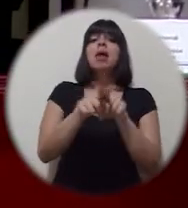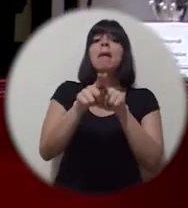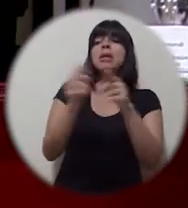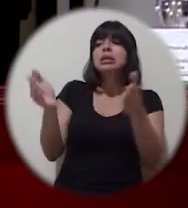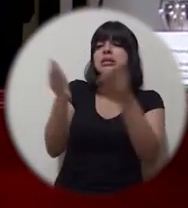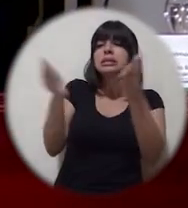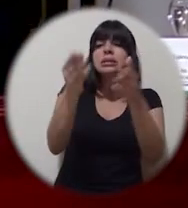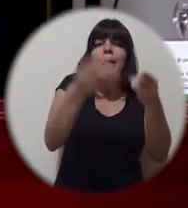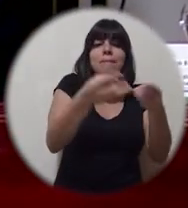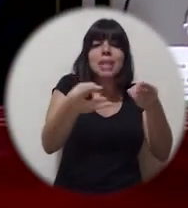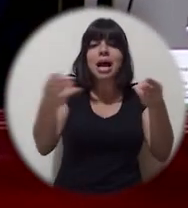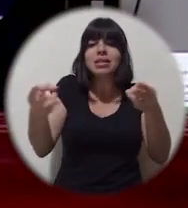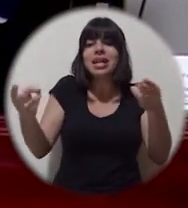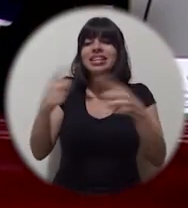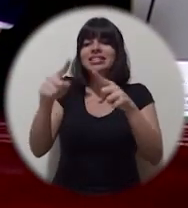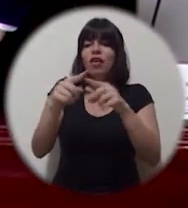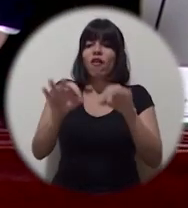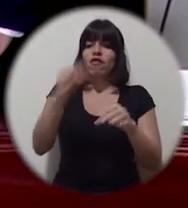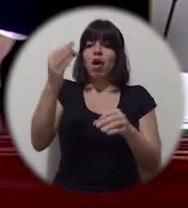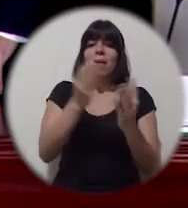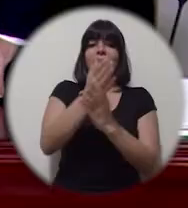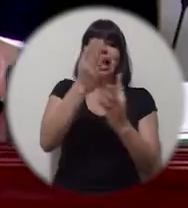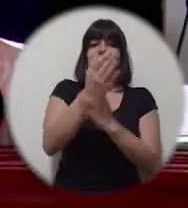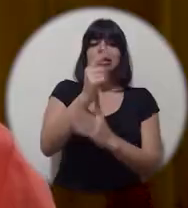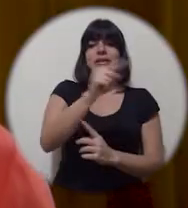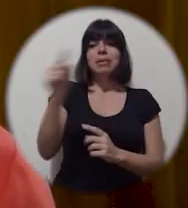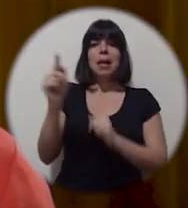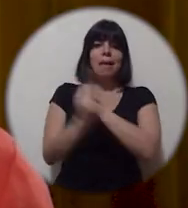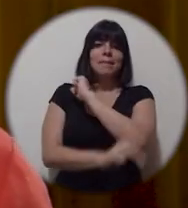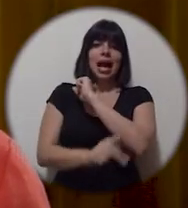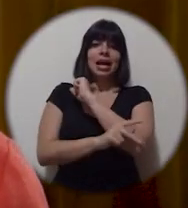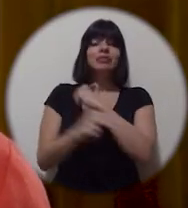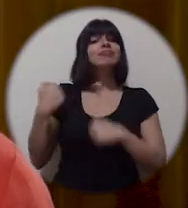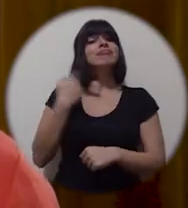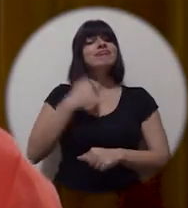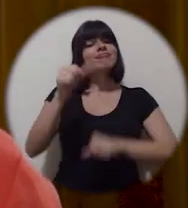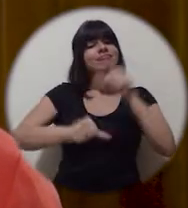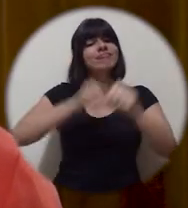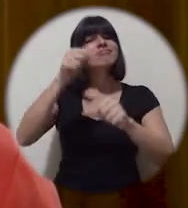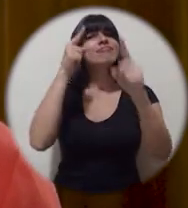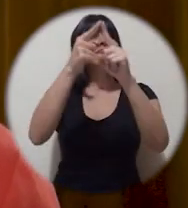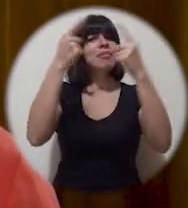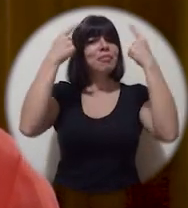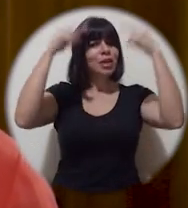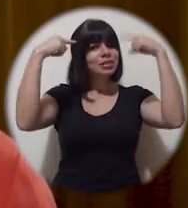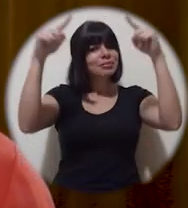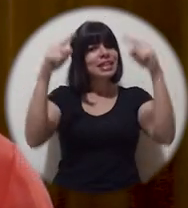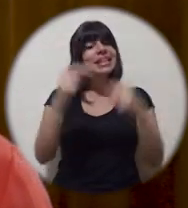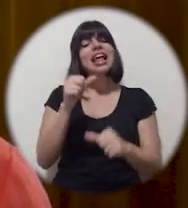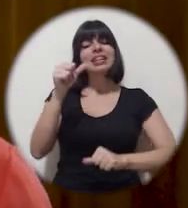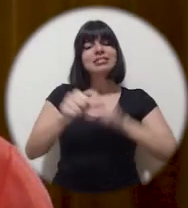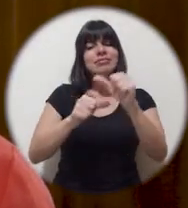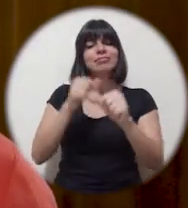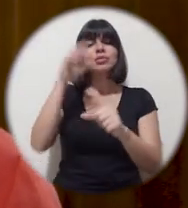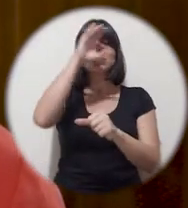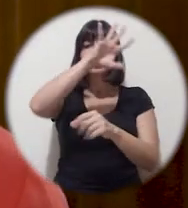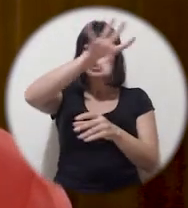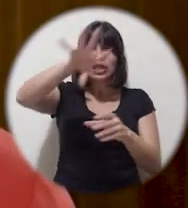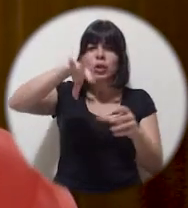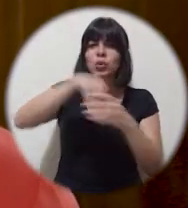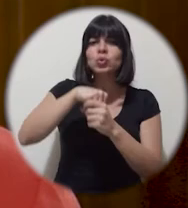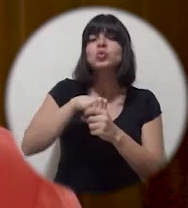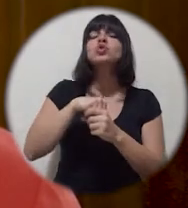materiales en formatos accesibles en cada país. Avanzamos hacia la prosperidad. Avanzamos hacia la inclusión.